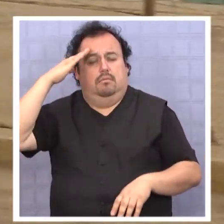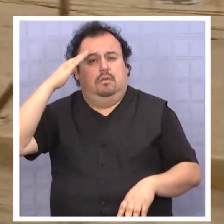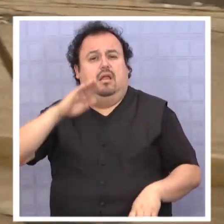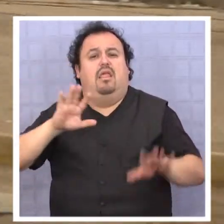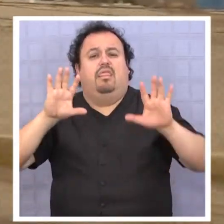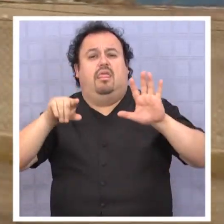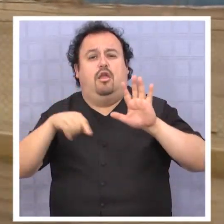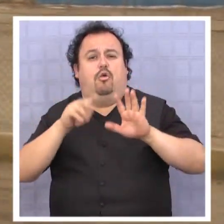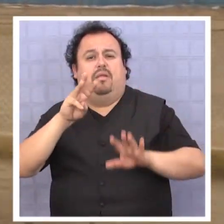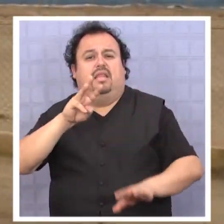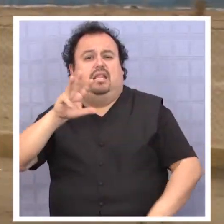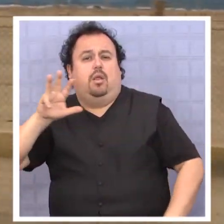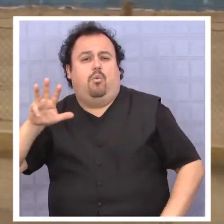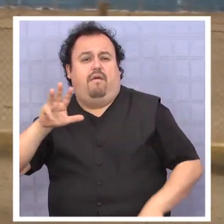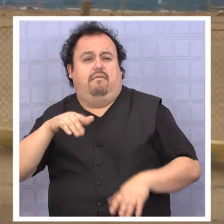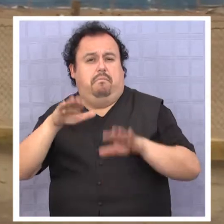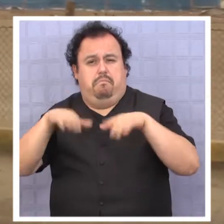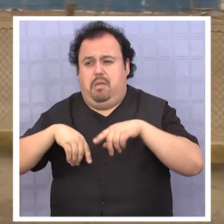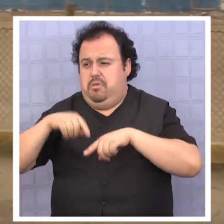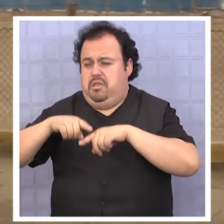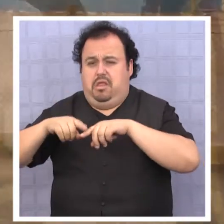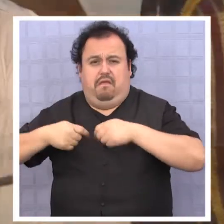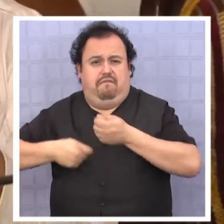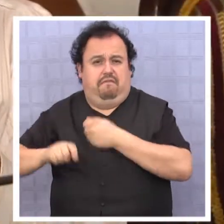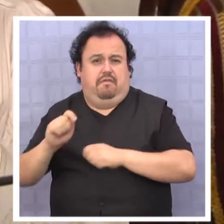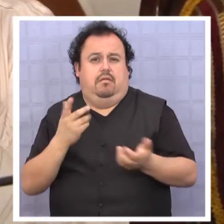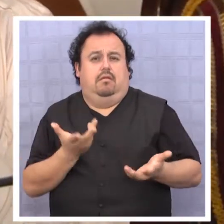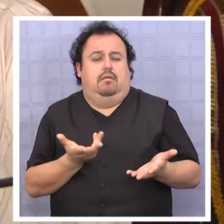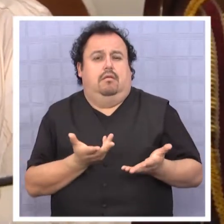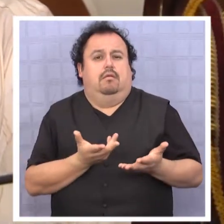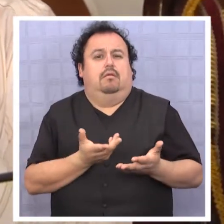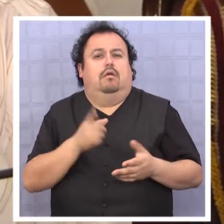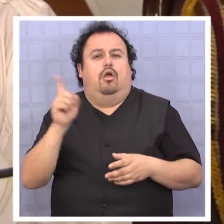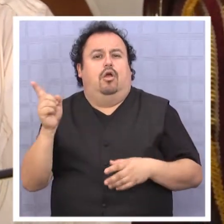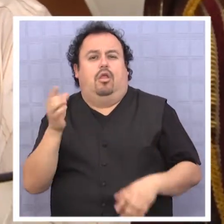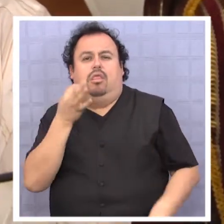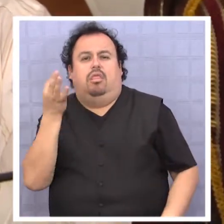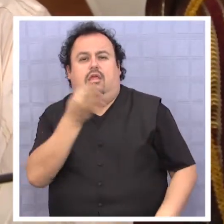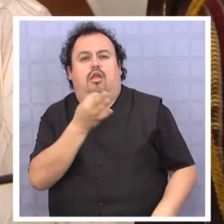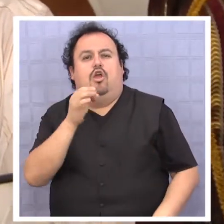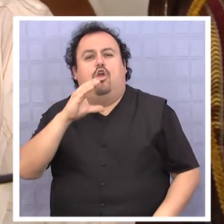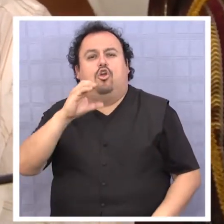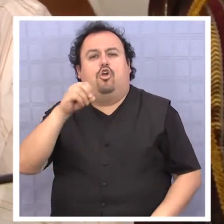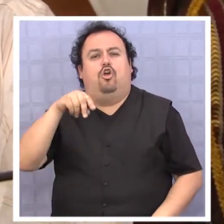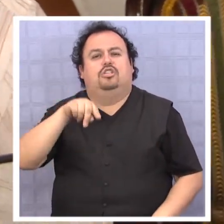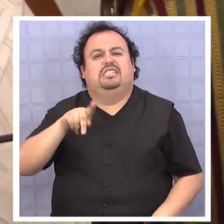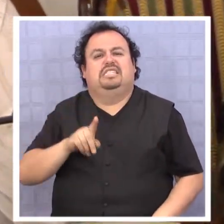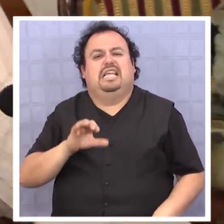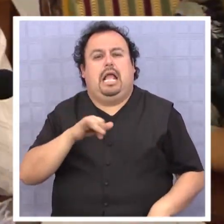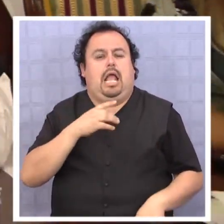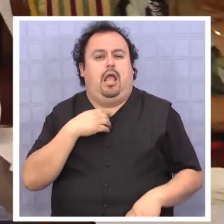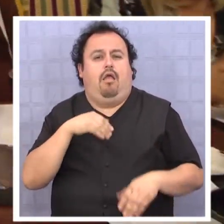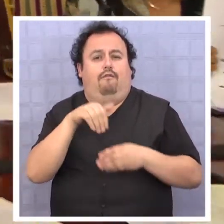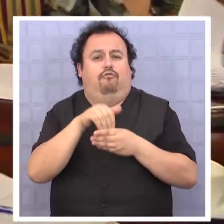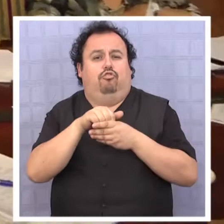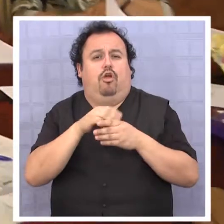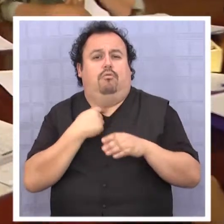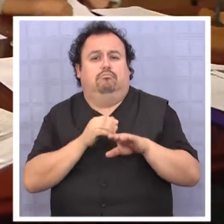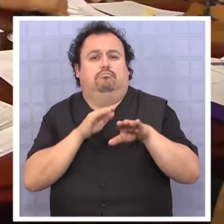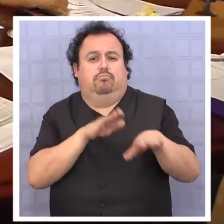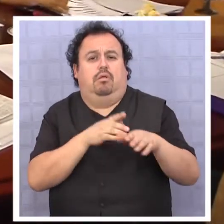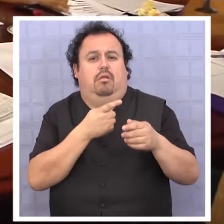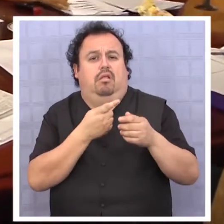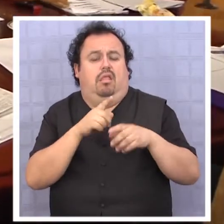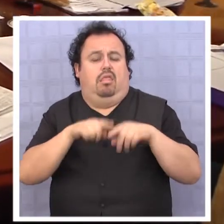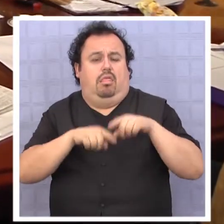UF este año en el mismo sector. Planteamiento rechazado por el concejal Cejas que votó a favor de la venta de